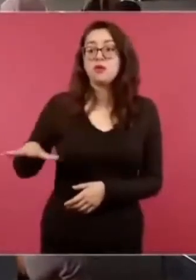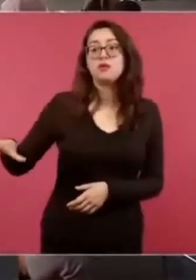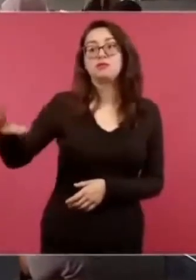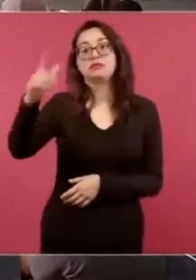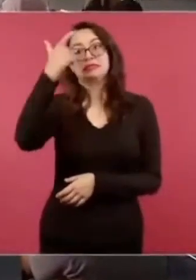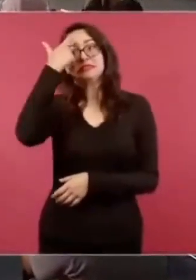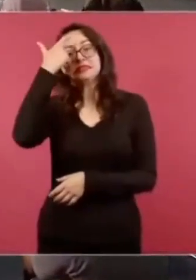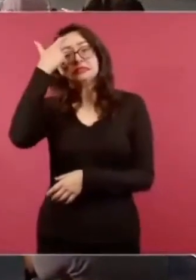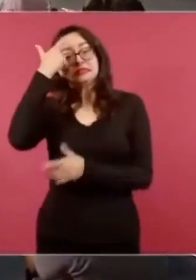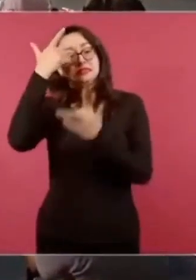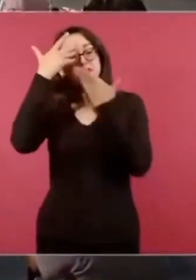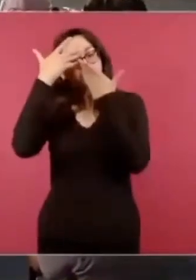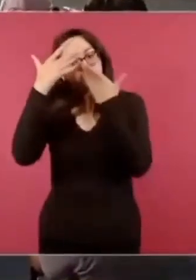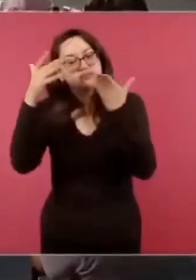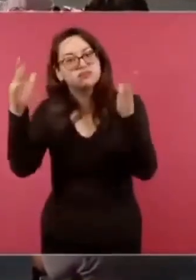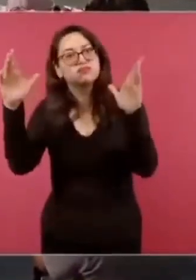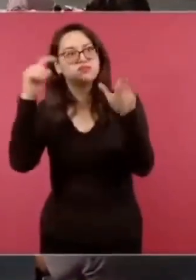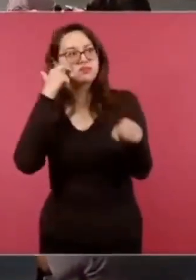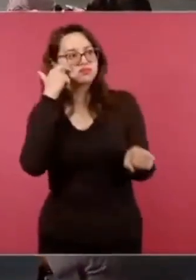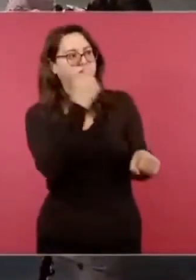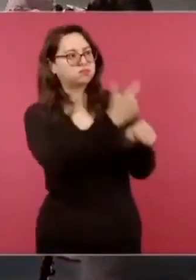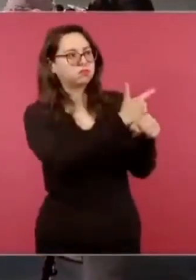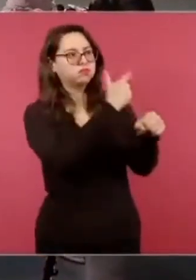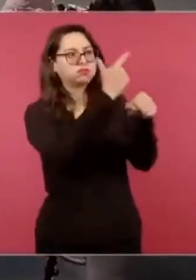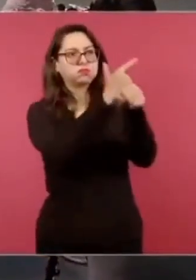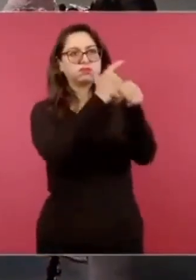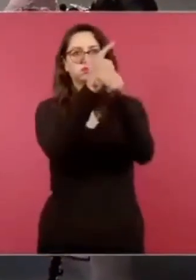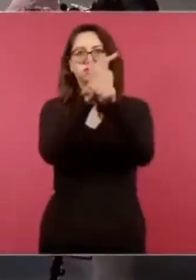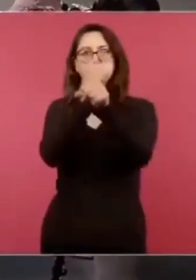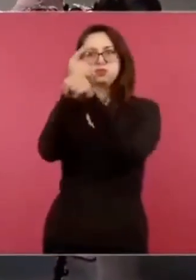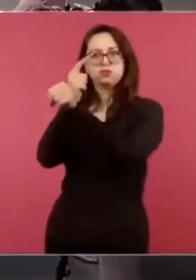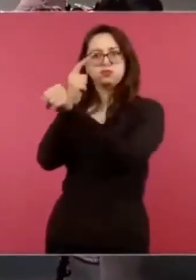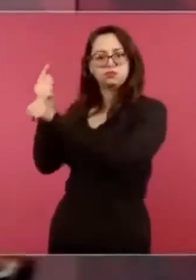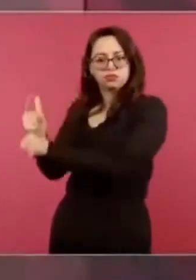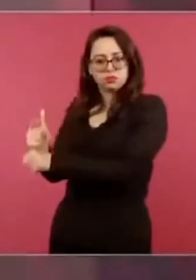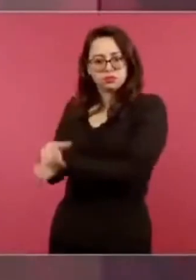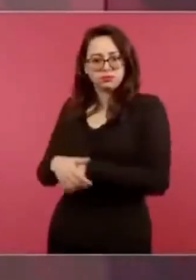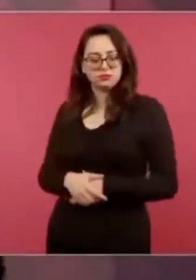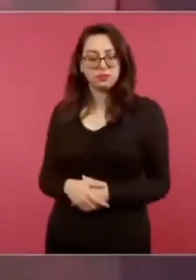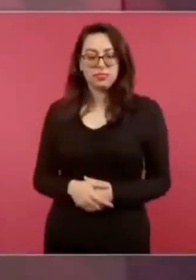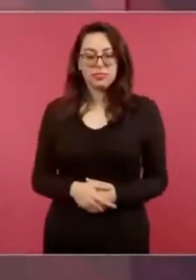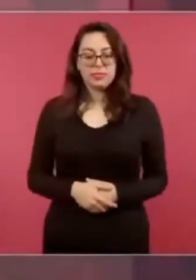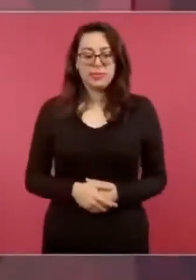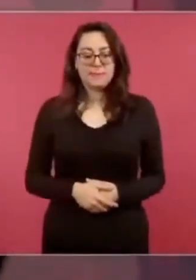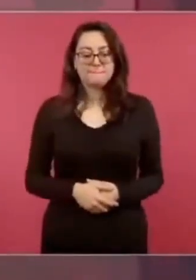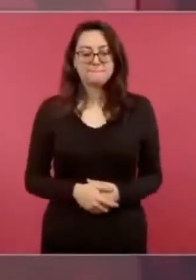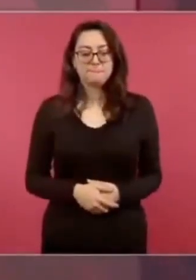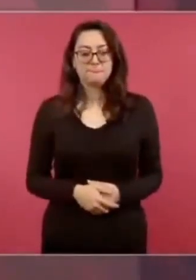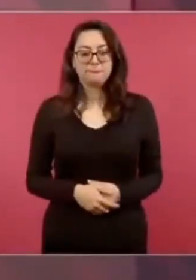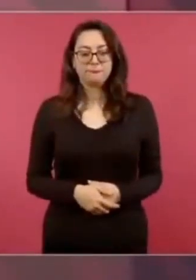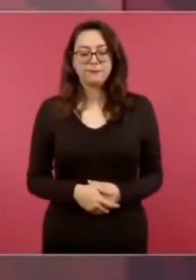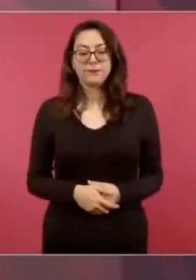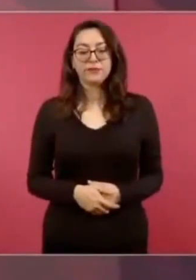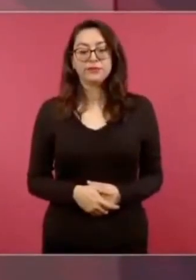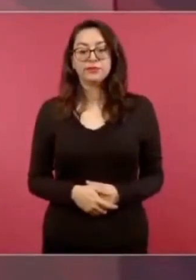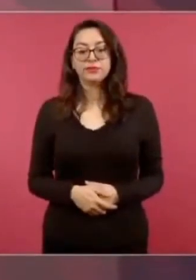Hoy hablaba yo de que, de manera muy extraña,